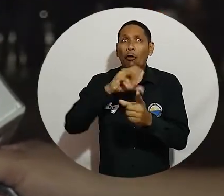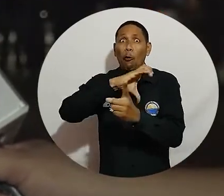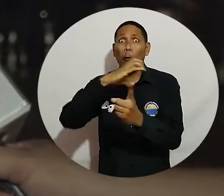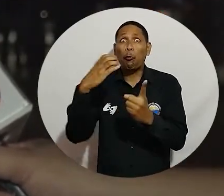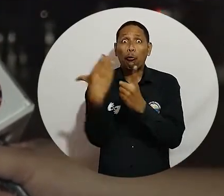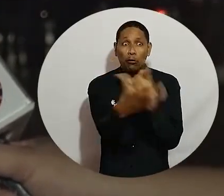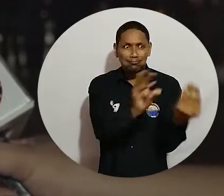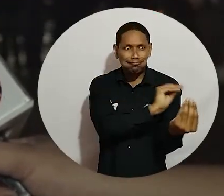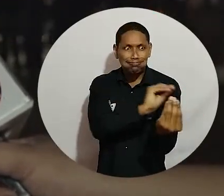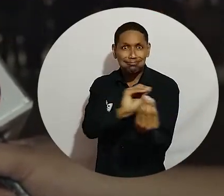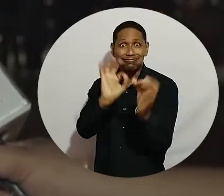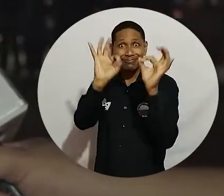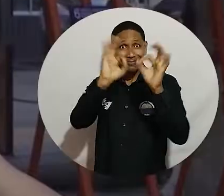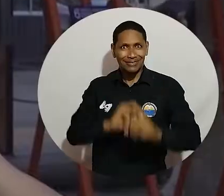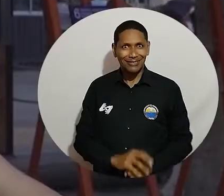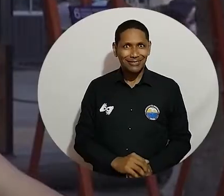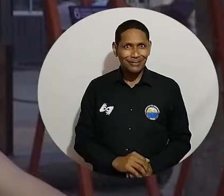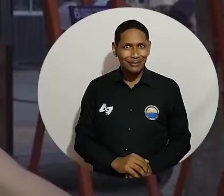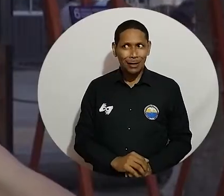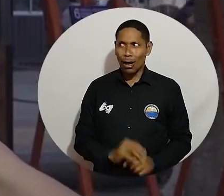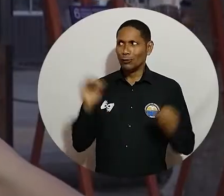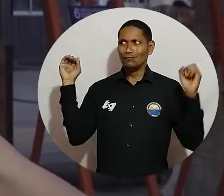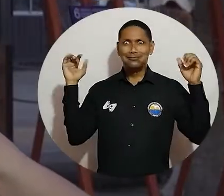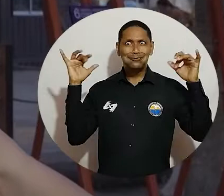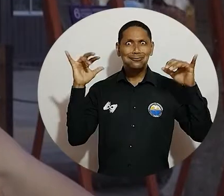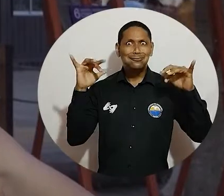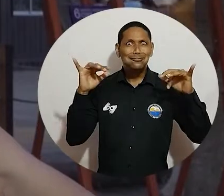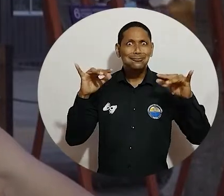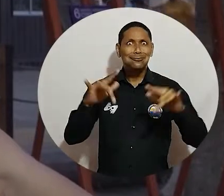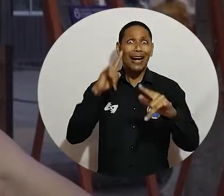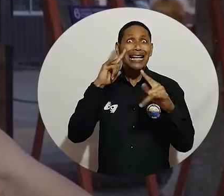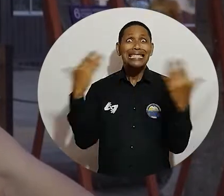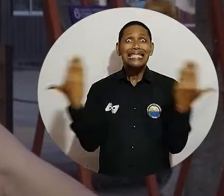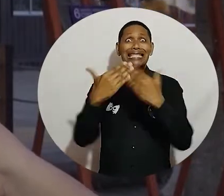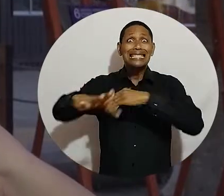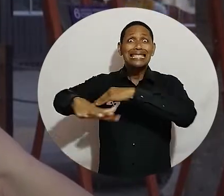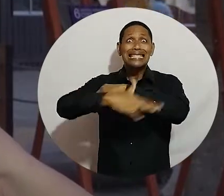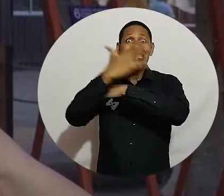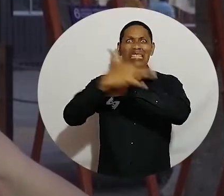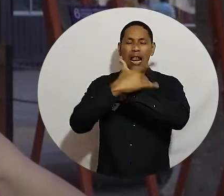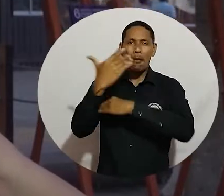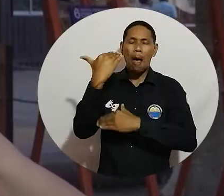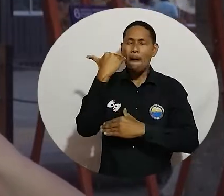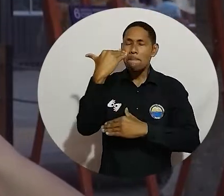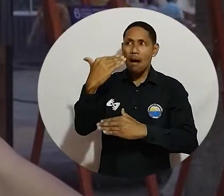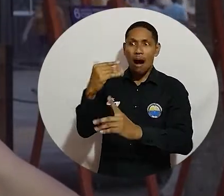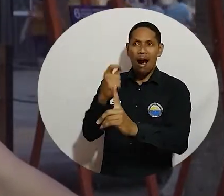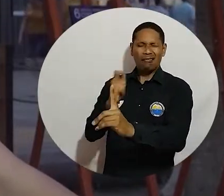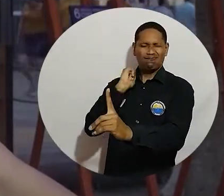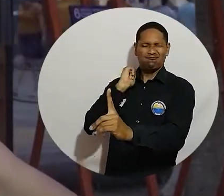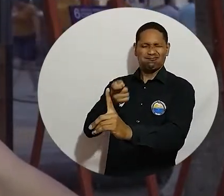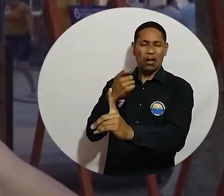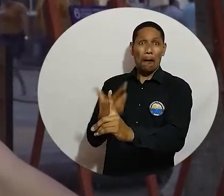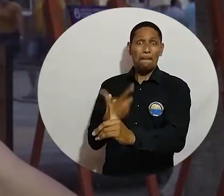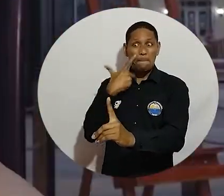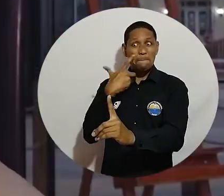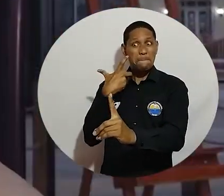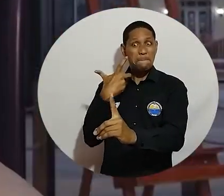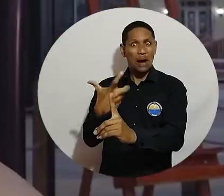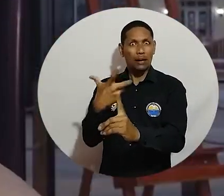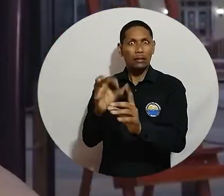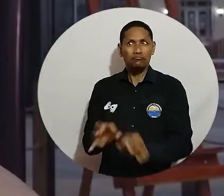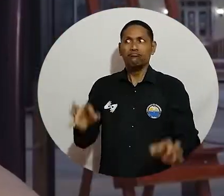público a través de las artes y la cultura. Que el Festival de Cine al Mar tenga a la mujer precisamente como ese personaje central,